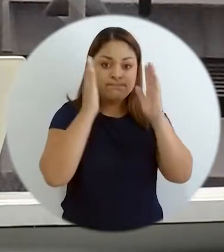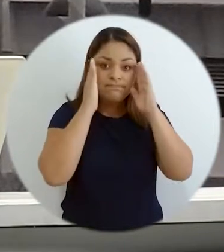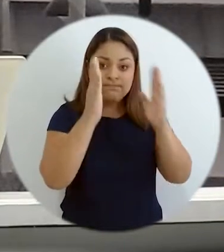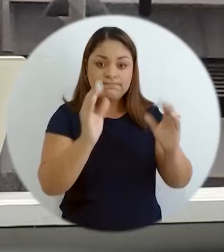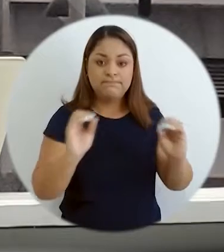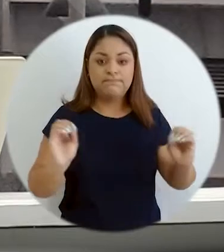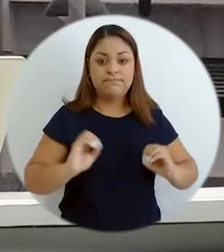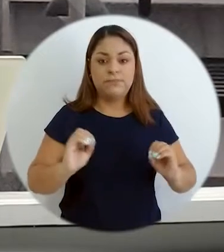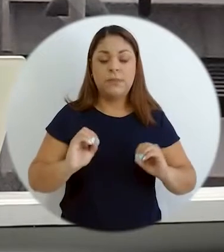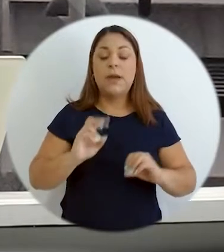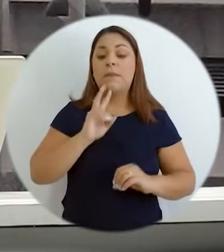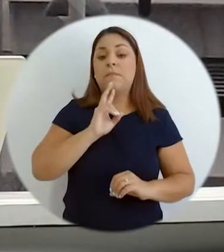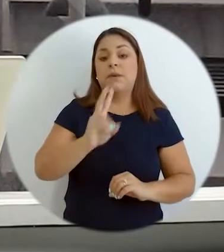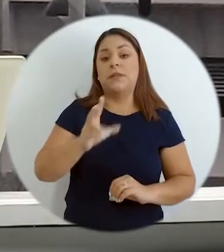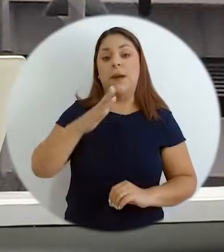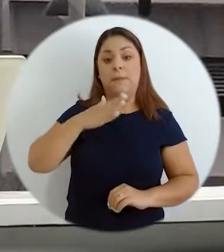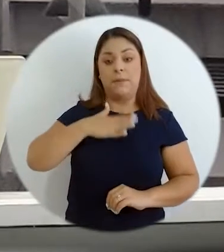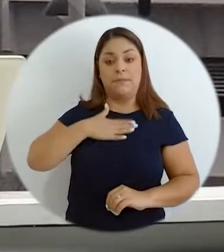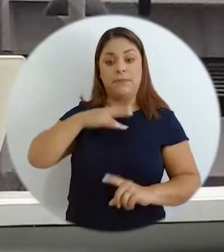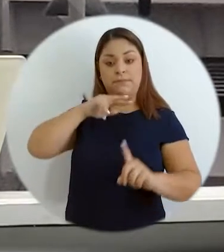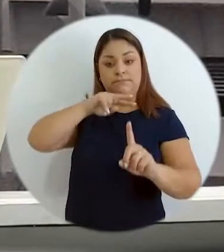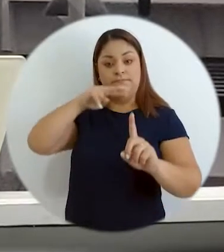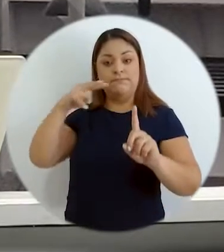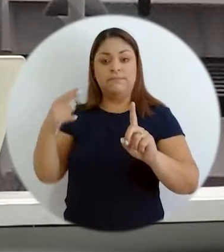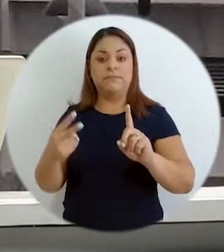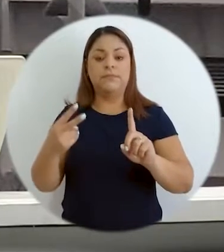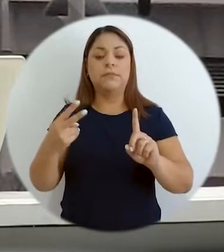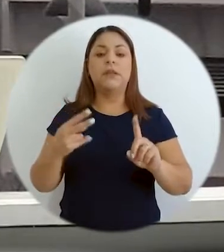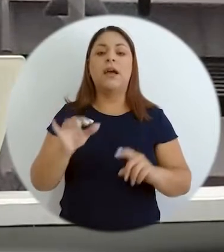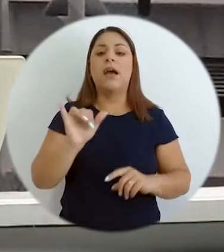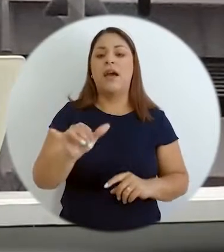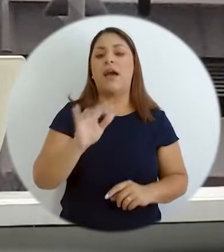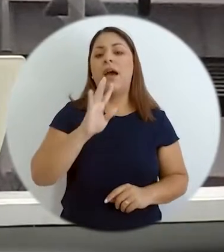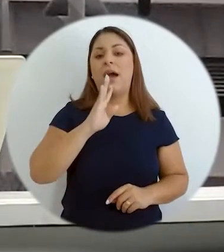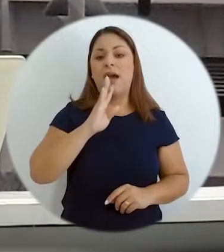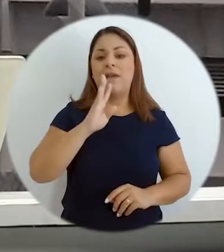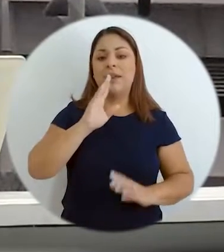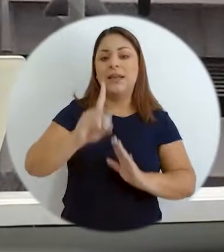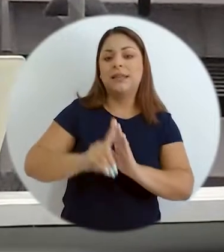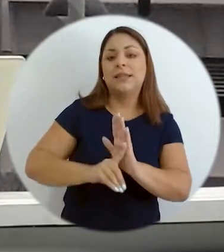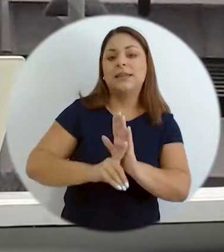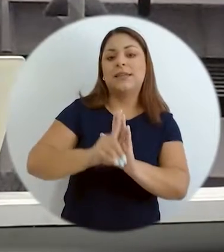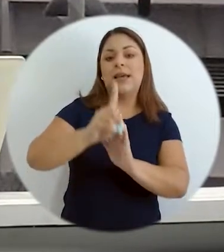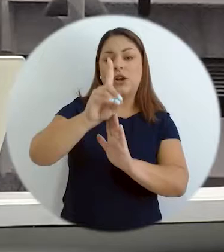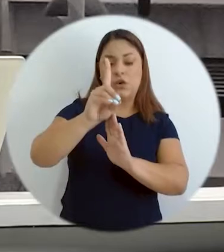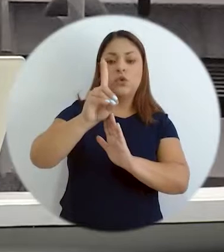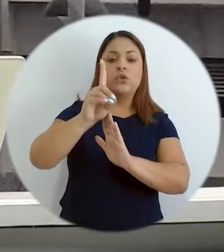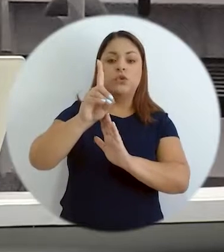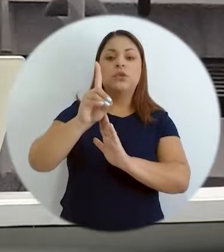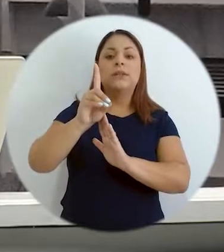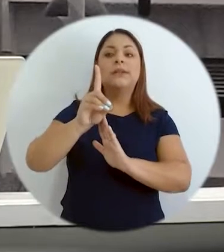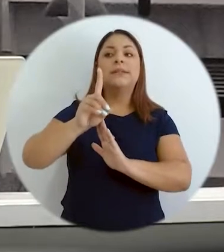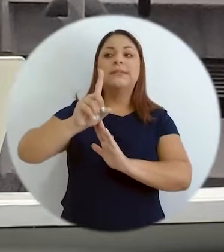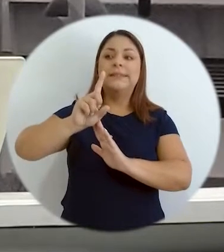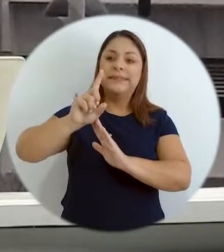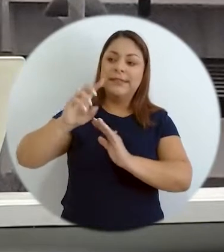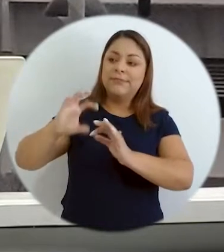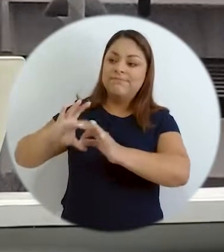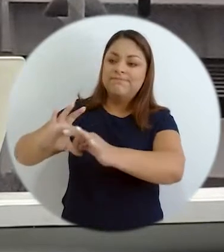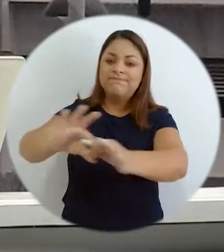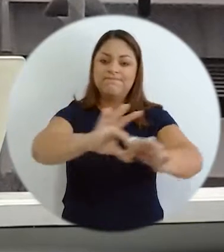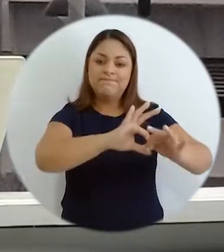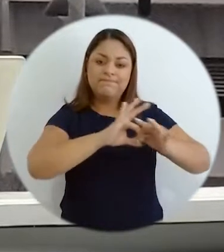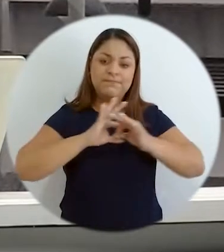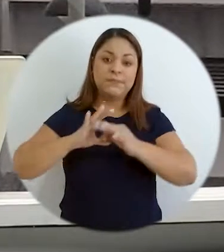no sé qué piensan los compañeros, pero a mí desde mi punto de vista me parece que tiene que ver mucho con el desarrollo interinstitucional del Estado, donde